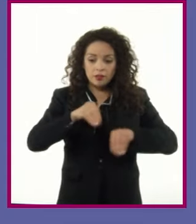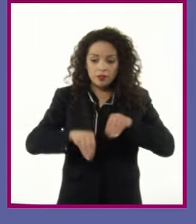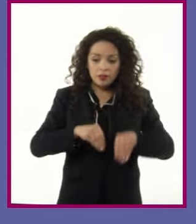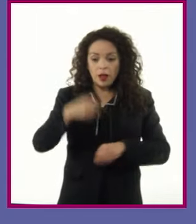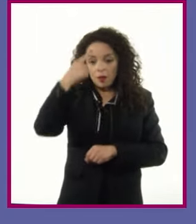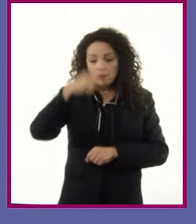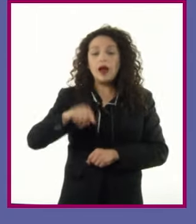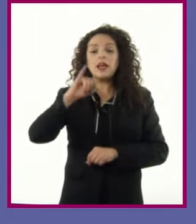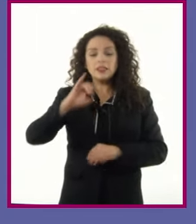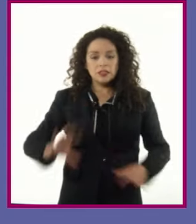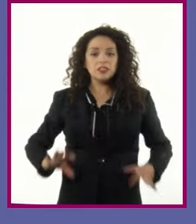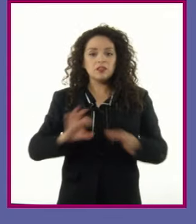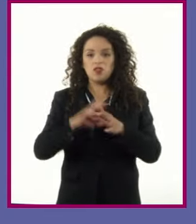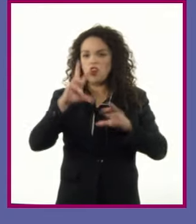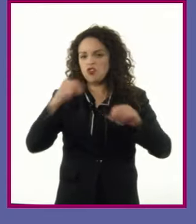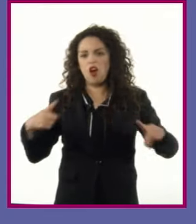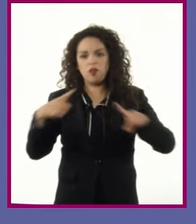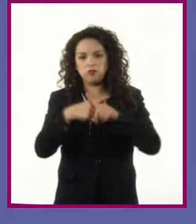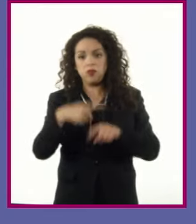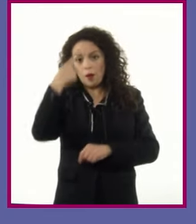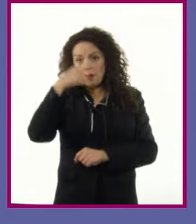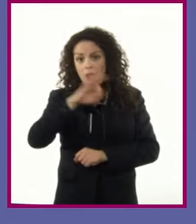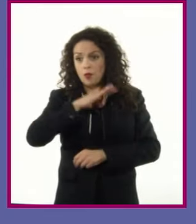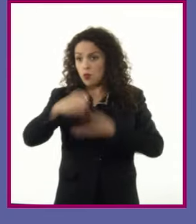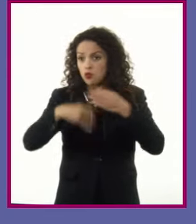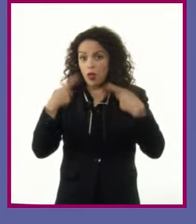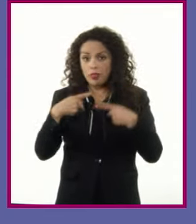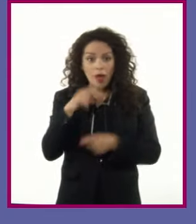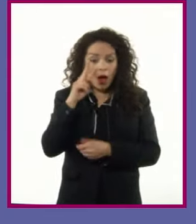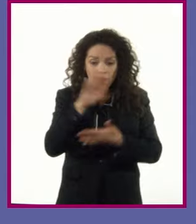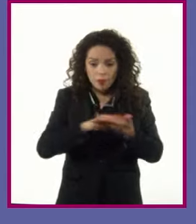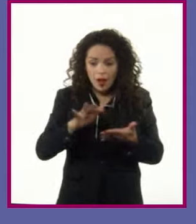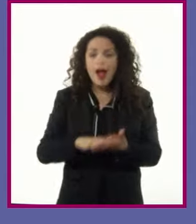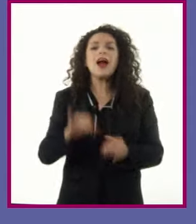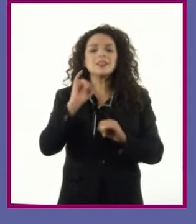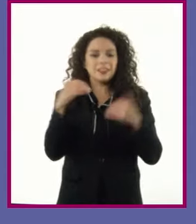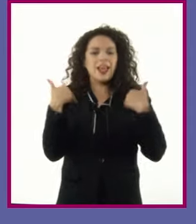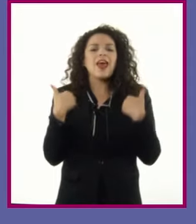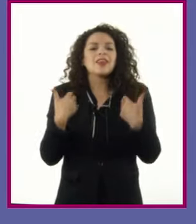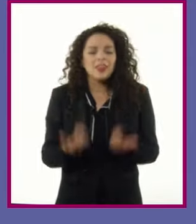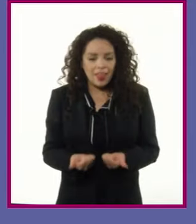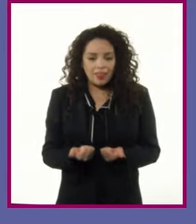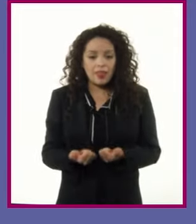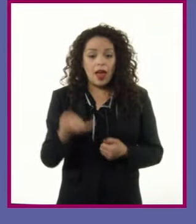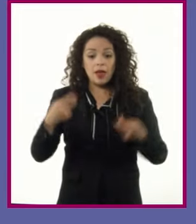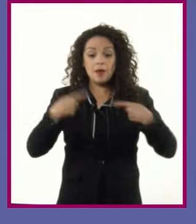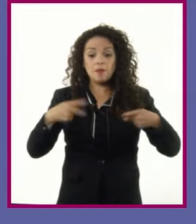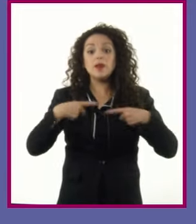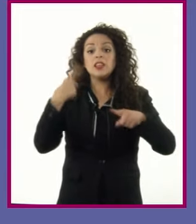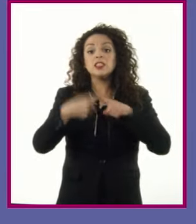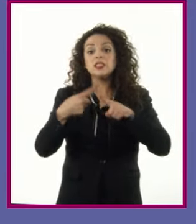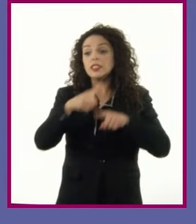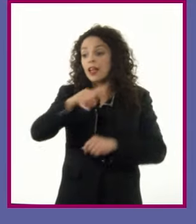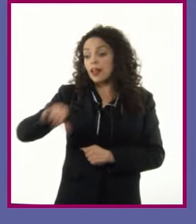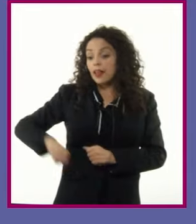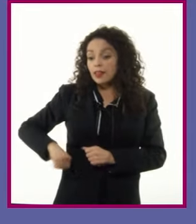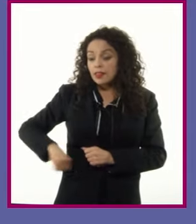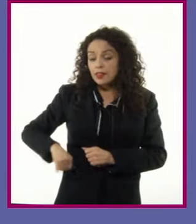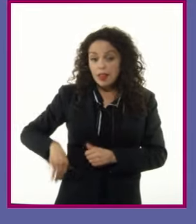coherencia y claridad Y que sea comprensible para el lector También debe tener en cuenta el público al que va dirigida la obra